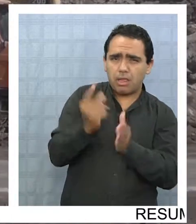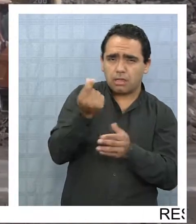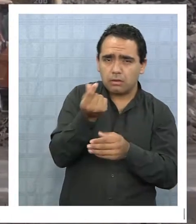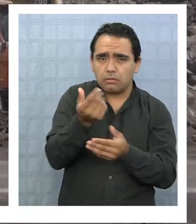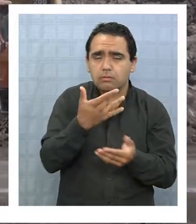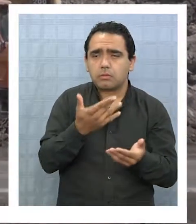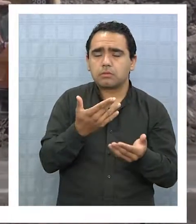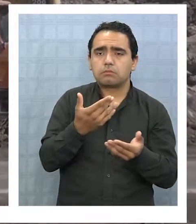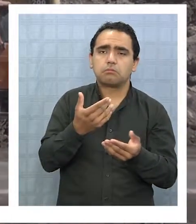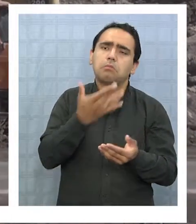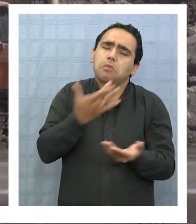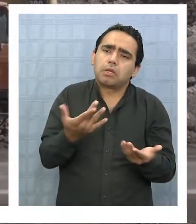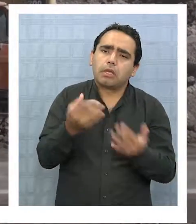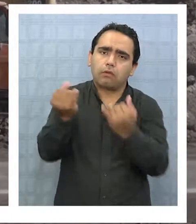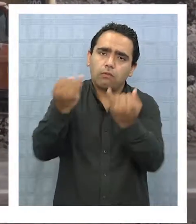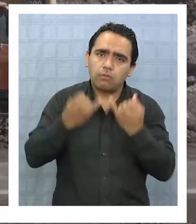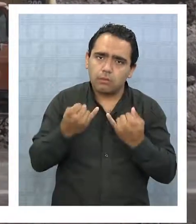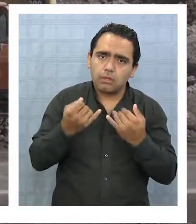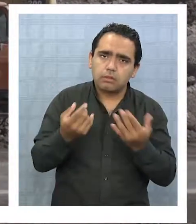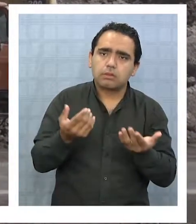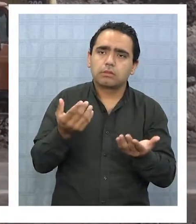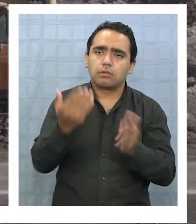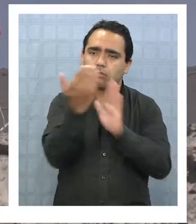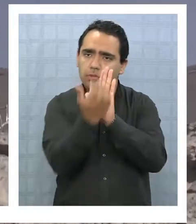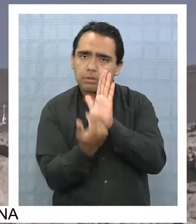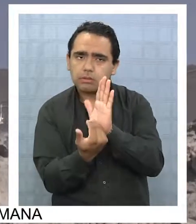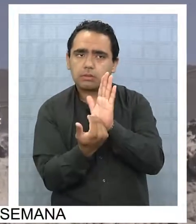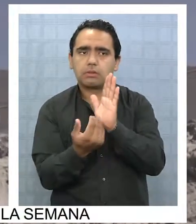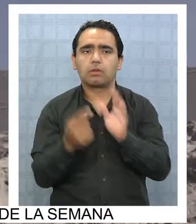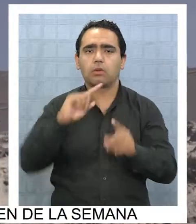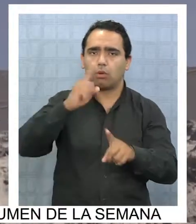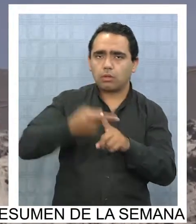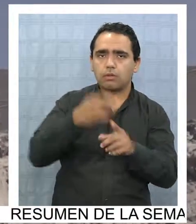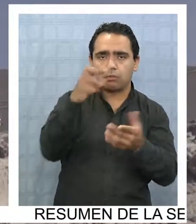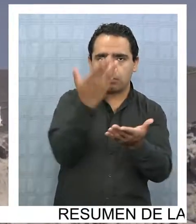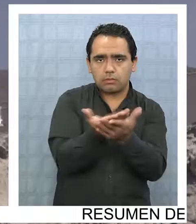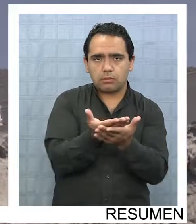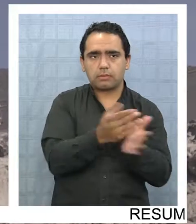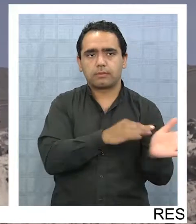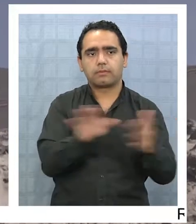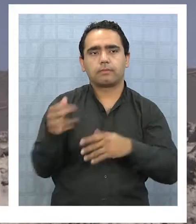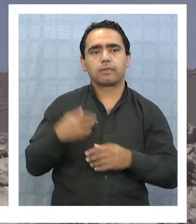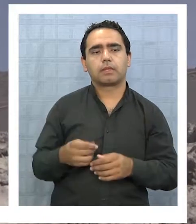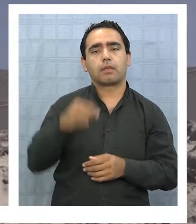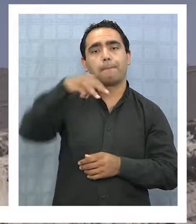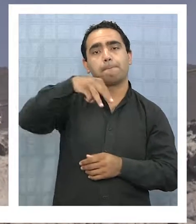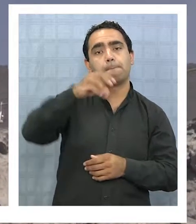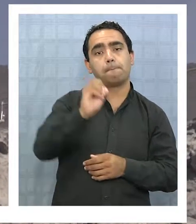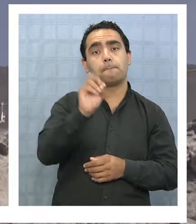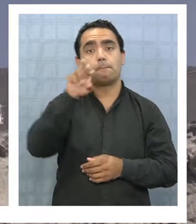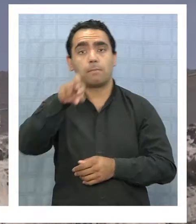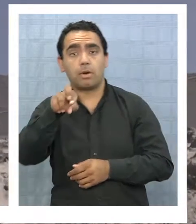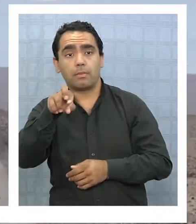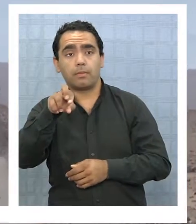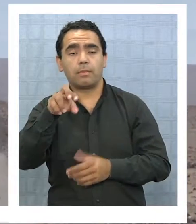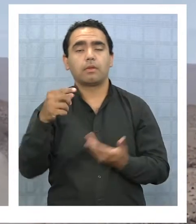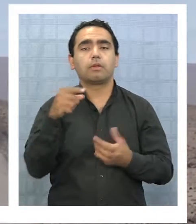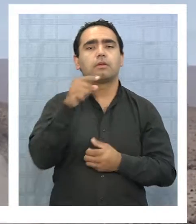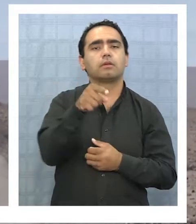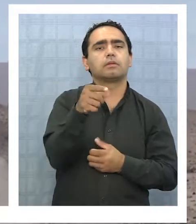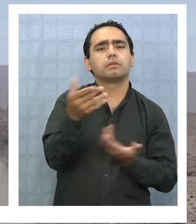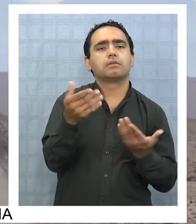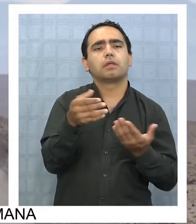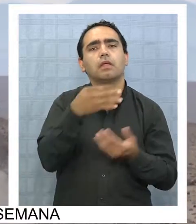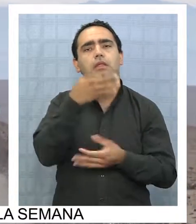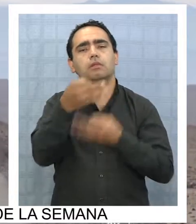mayores antecedentes, y que esto se vuelva a llamar a licitación. Ajeno a esta disputa, el Ceremi del MOP entregó su visión acerca del estado y atención